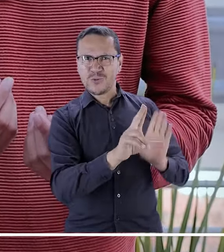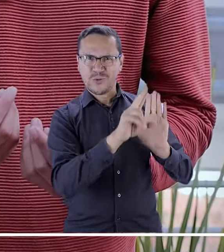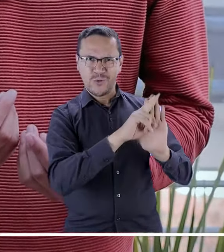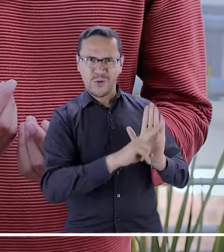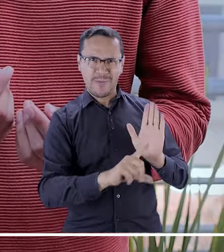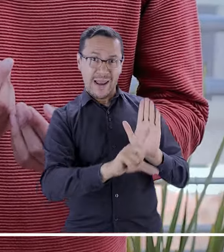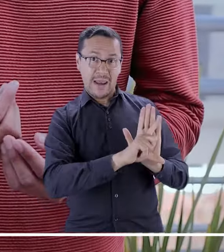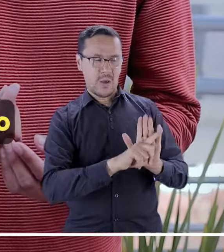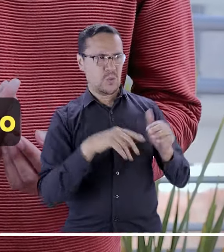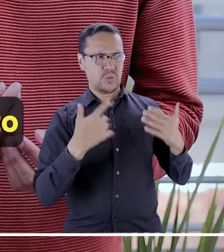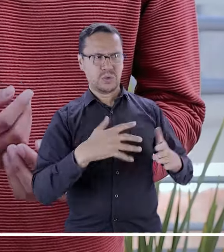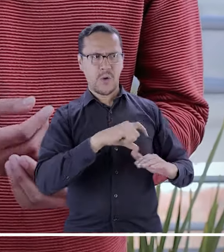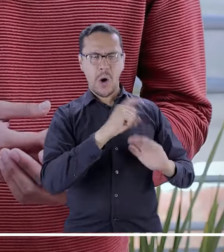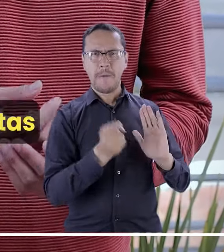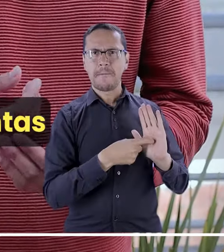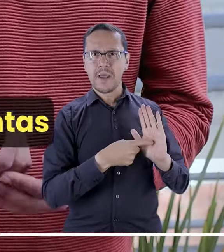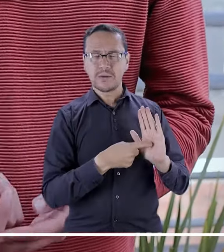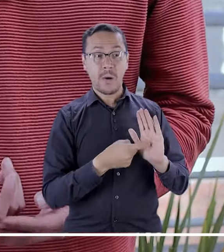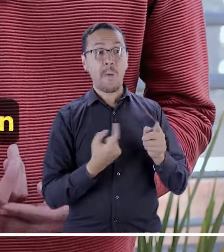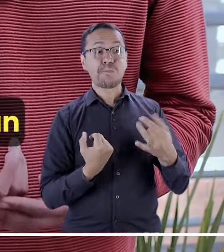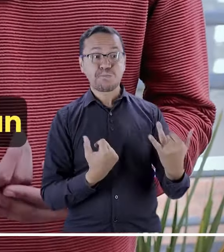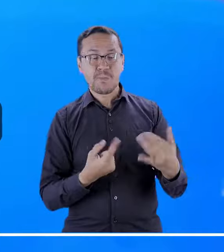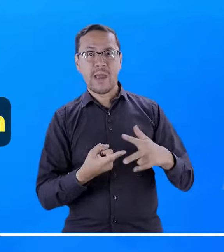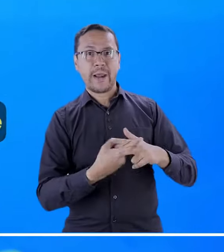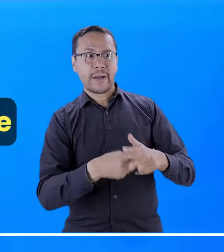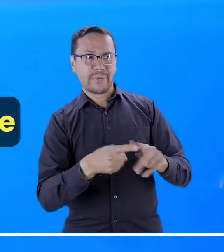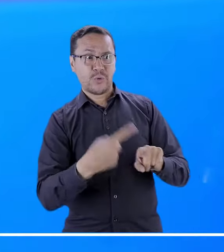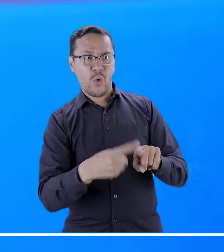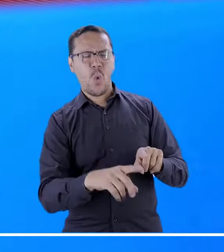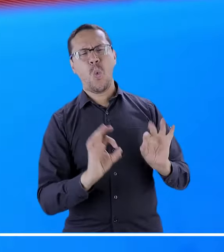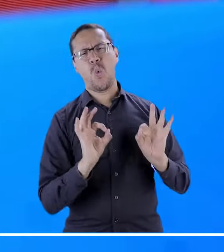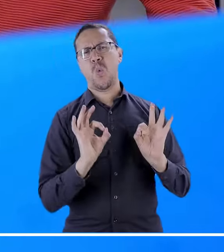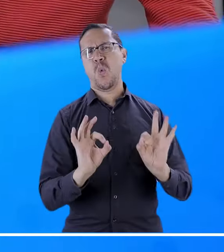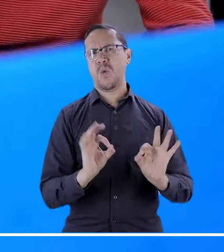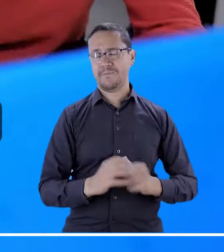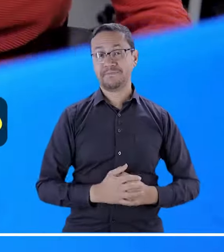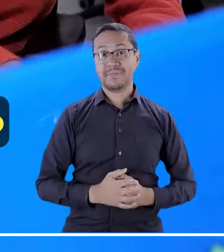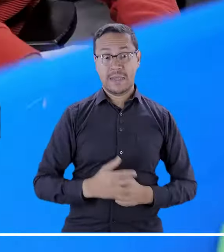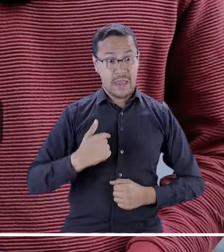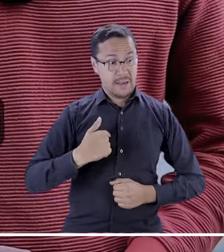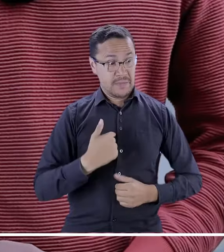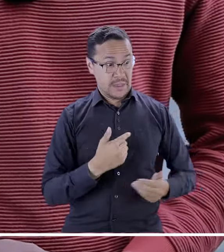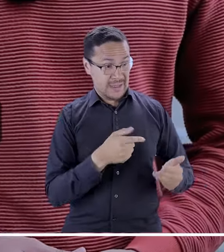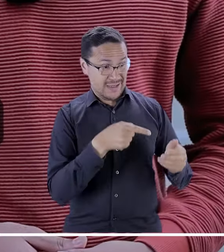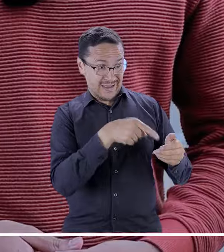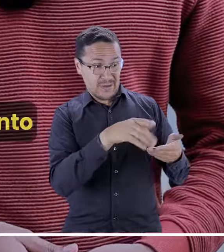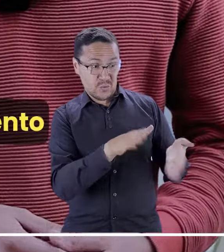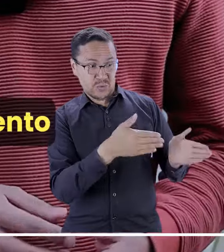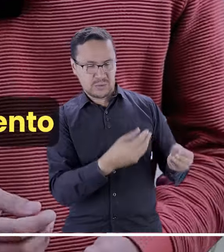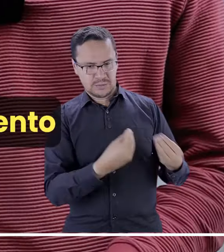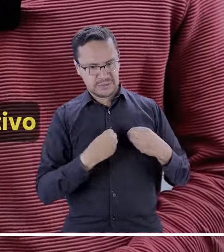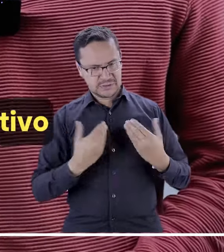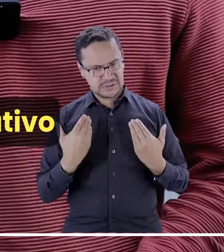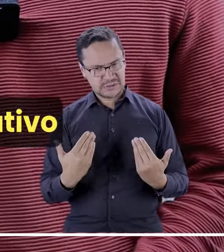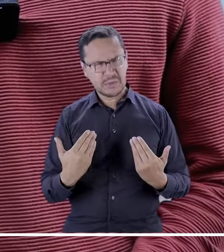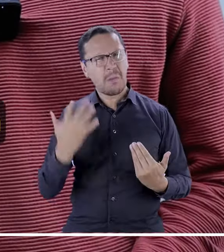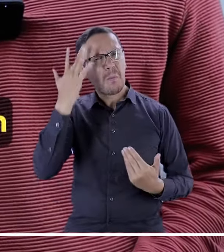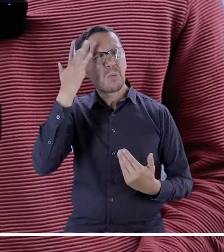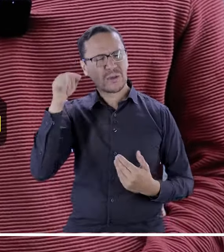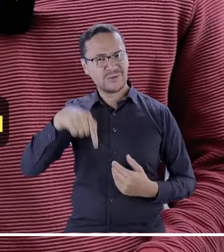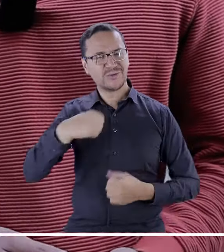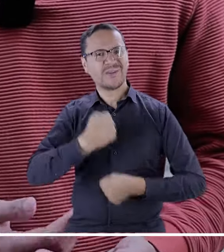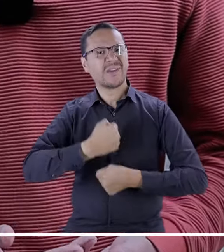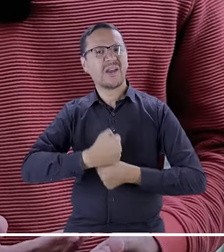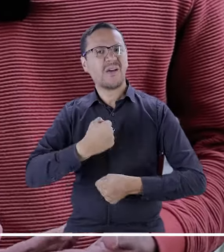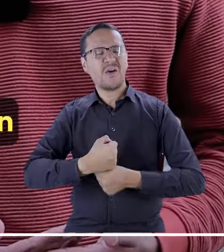texto era muy completo. Las herramientas también que utilizaban estaban bastante bien. Me ha servido porque dentro del Departamento Administrativo de la